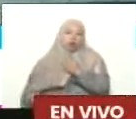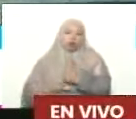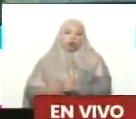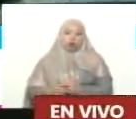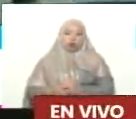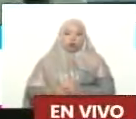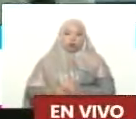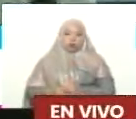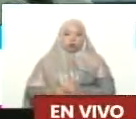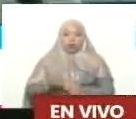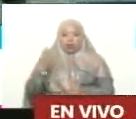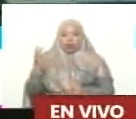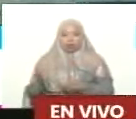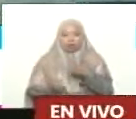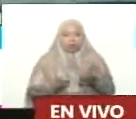Evo.